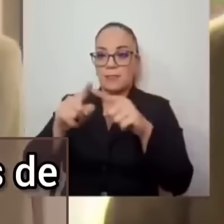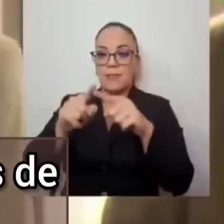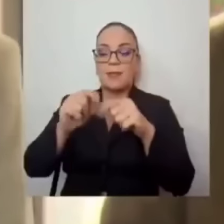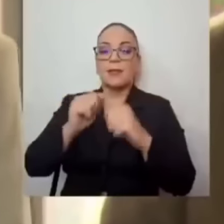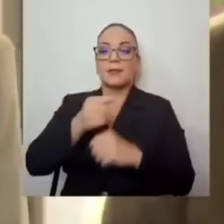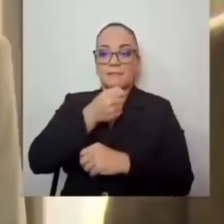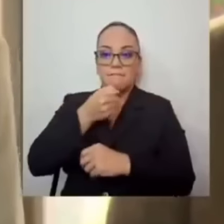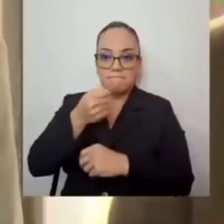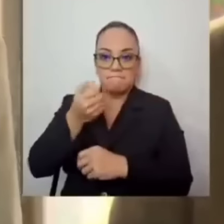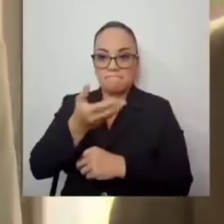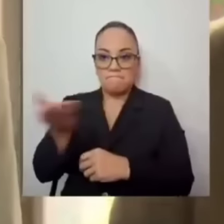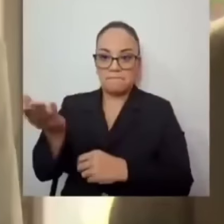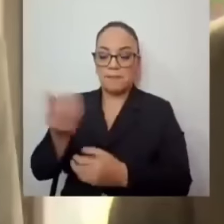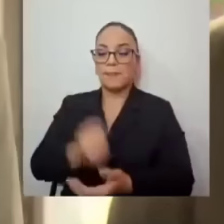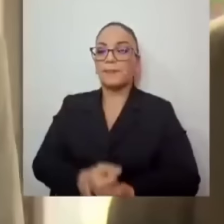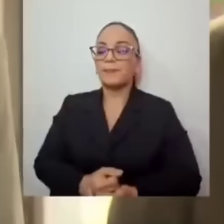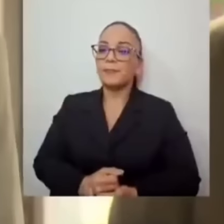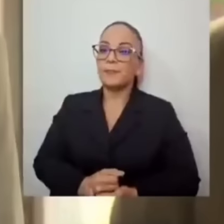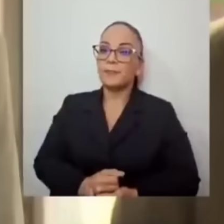comunicación.